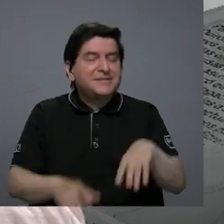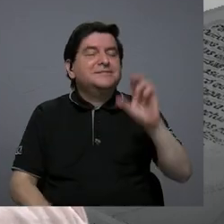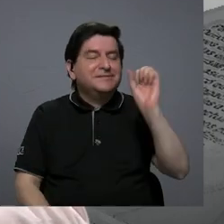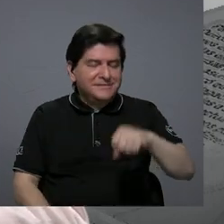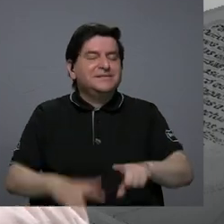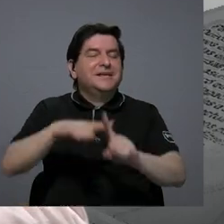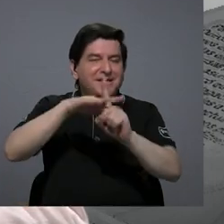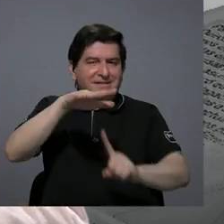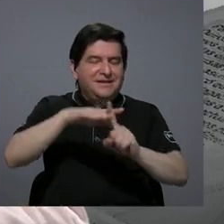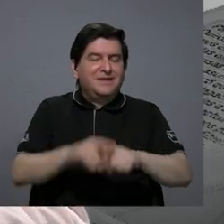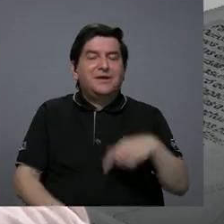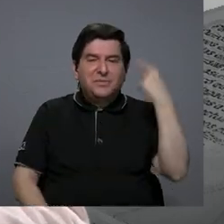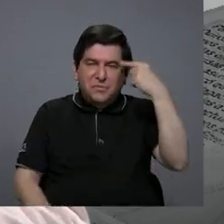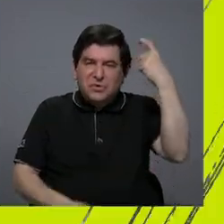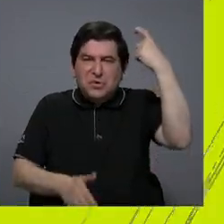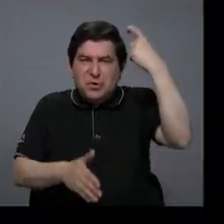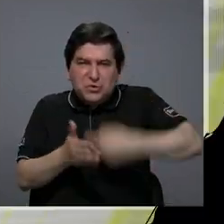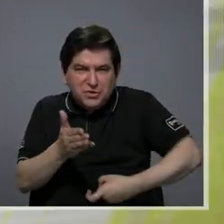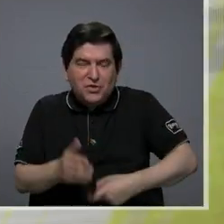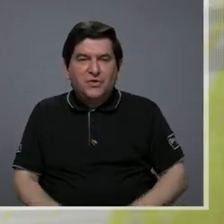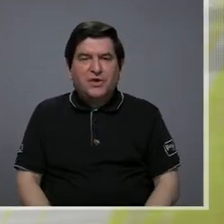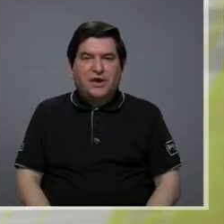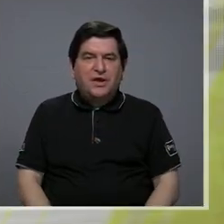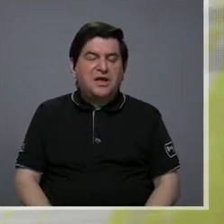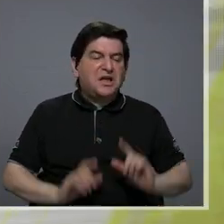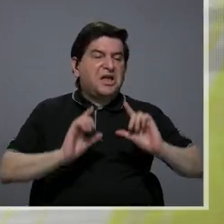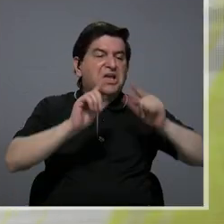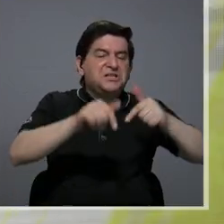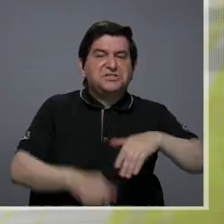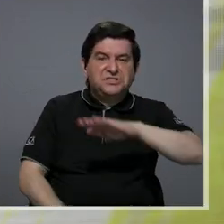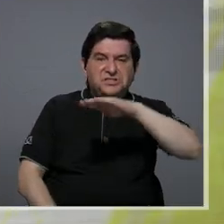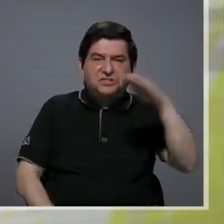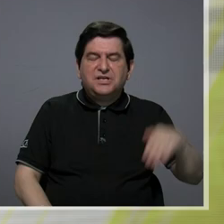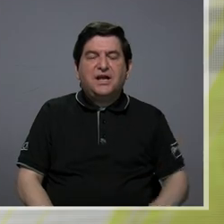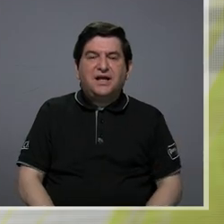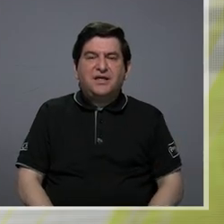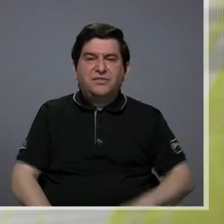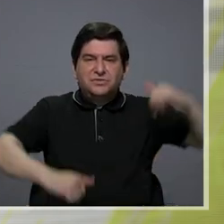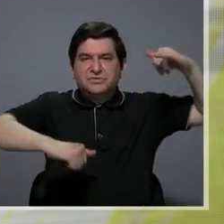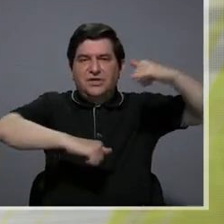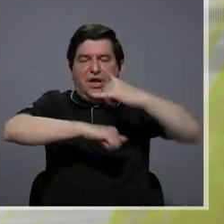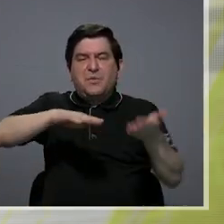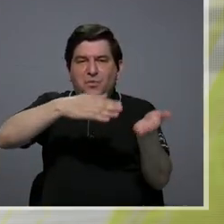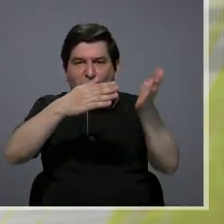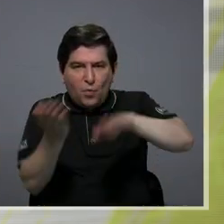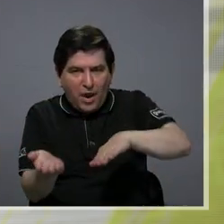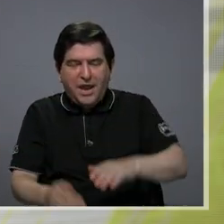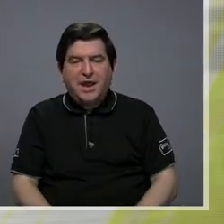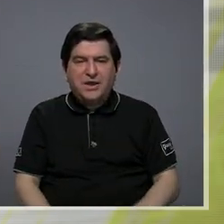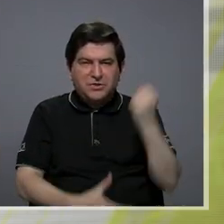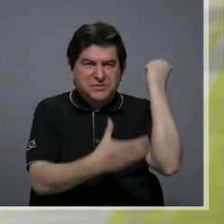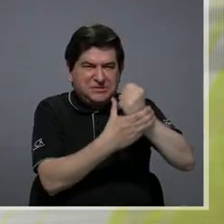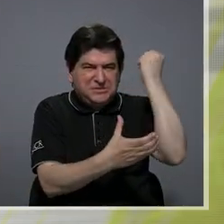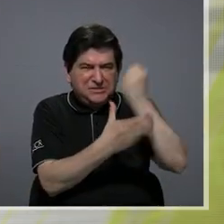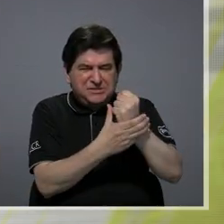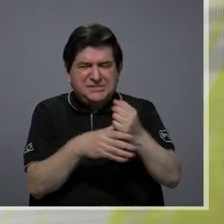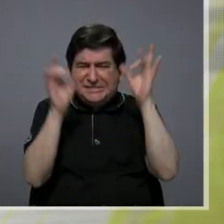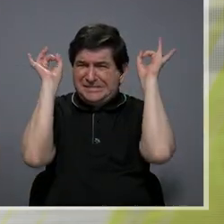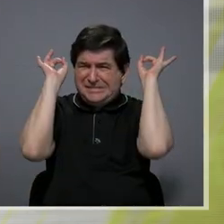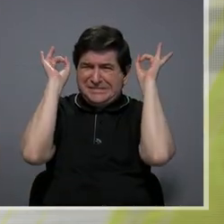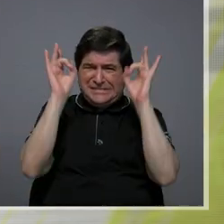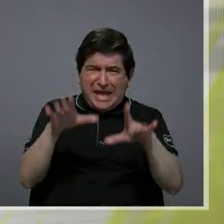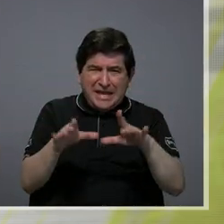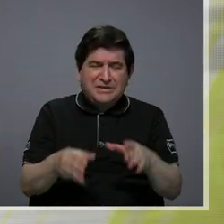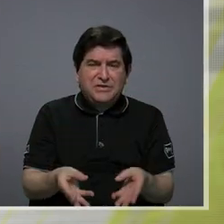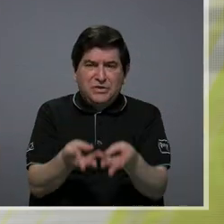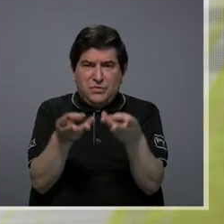desapareció por la dictadura los tirados al mar en los vuelos de la muerte el genocidio más terrible que